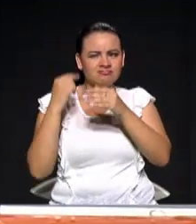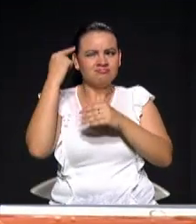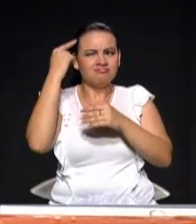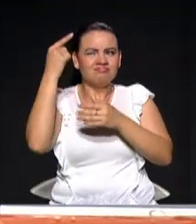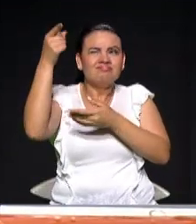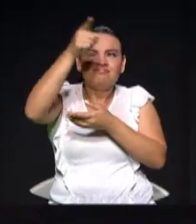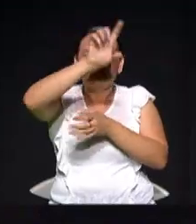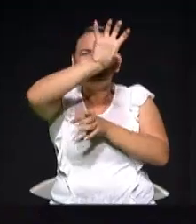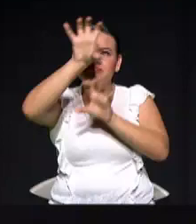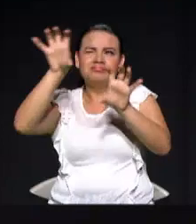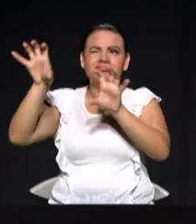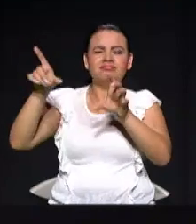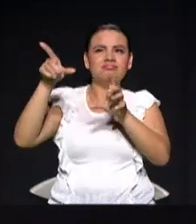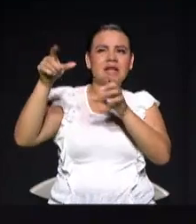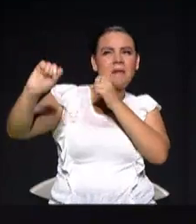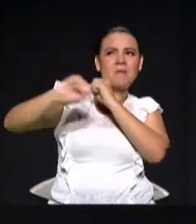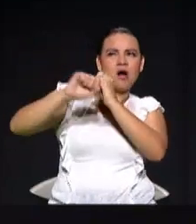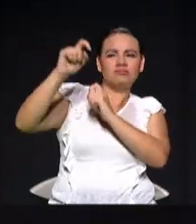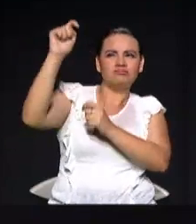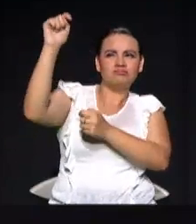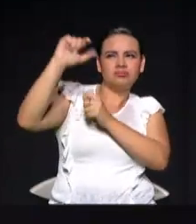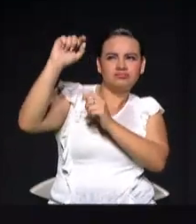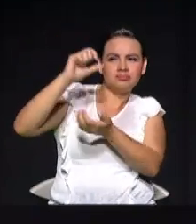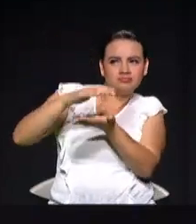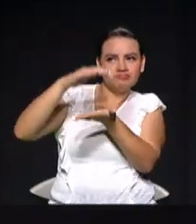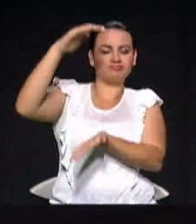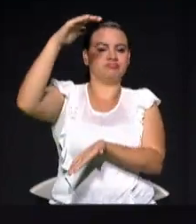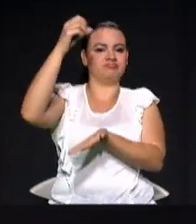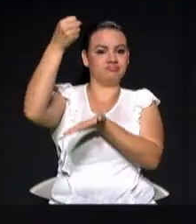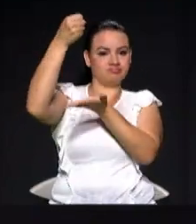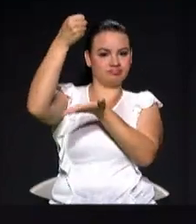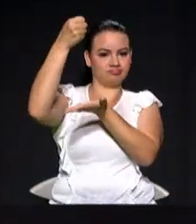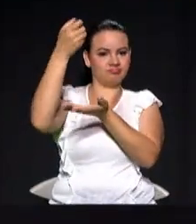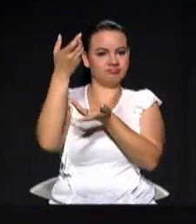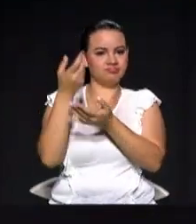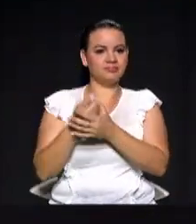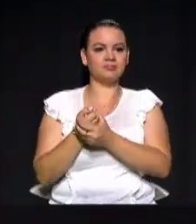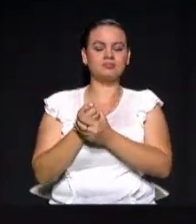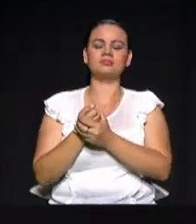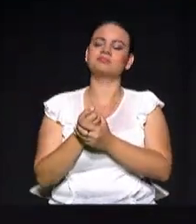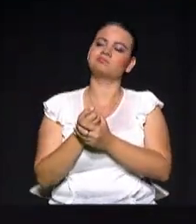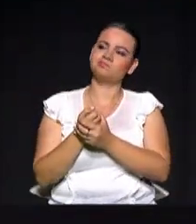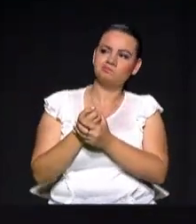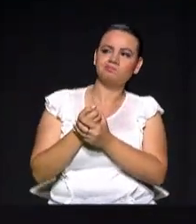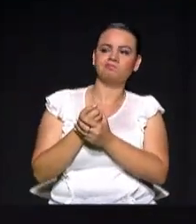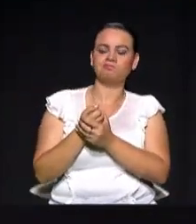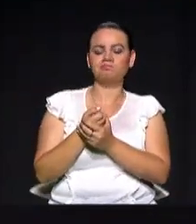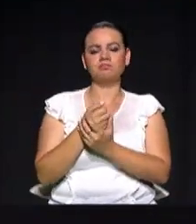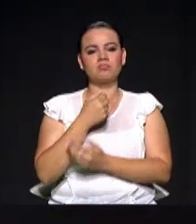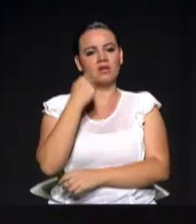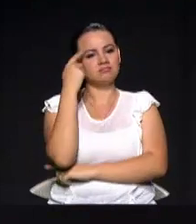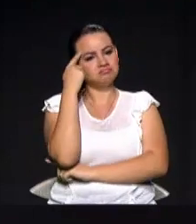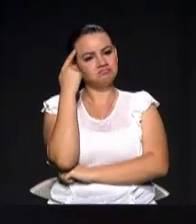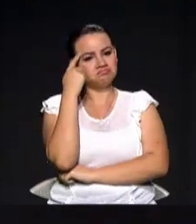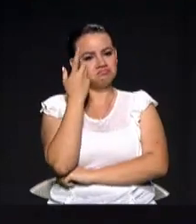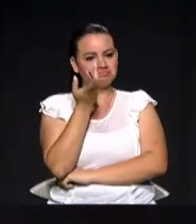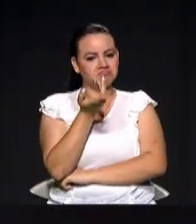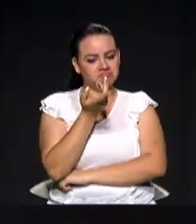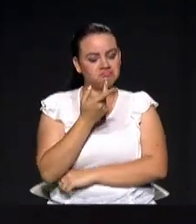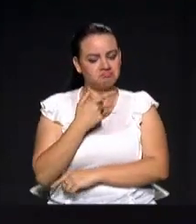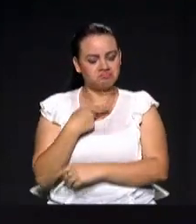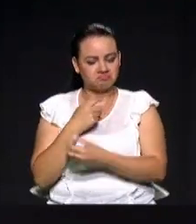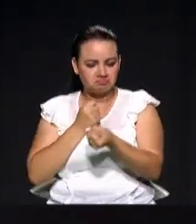Creo que continuaría apoyando las transferencias para que la ciudad de